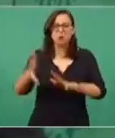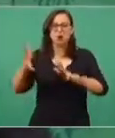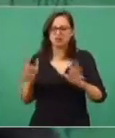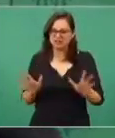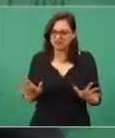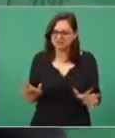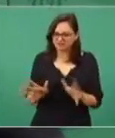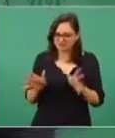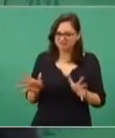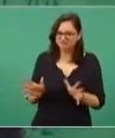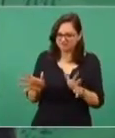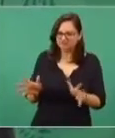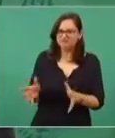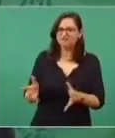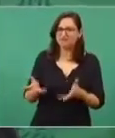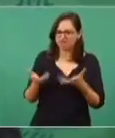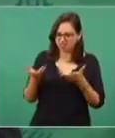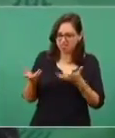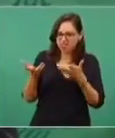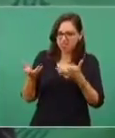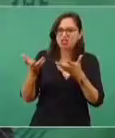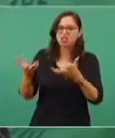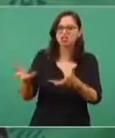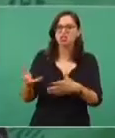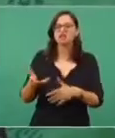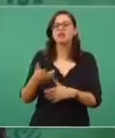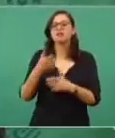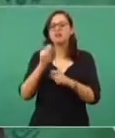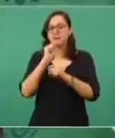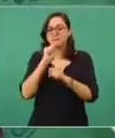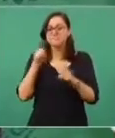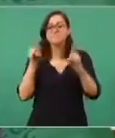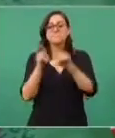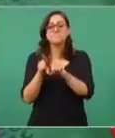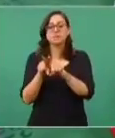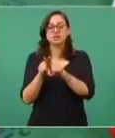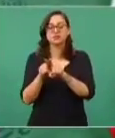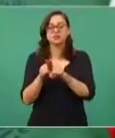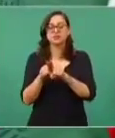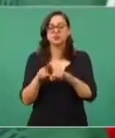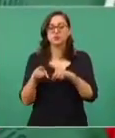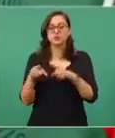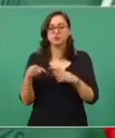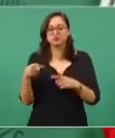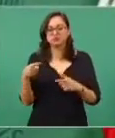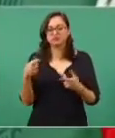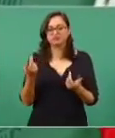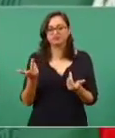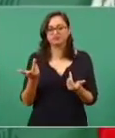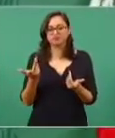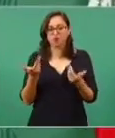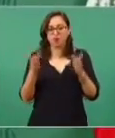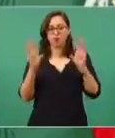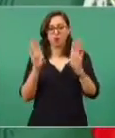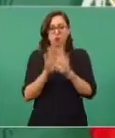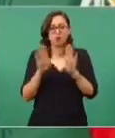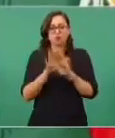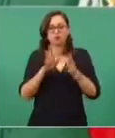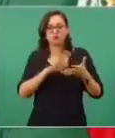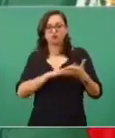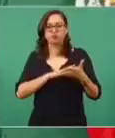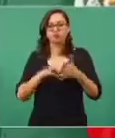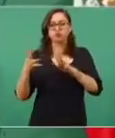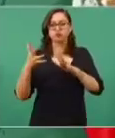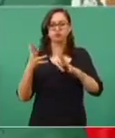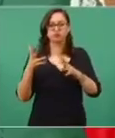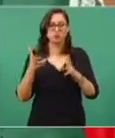y cómo se promueven esas prácticas violentas en los